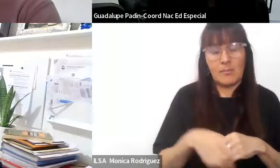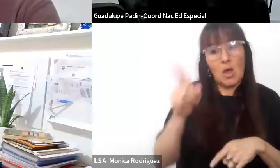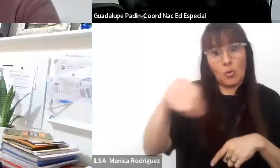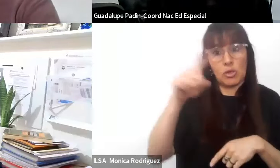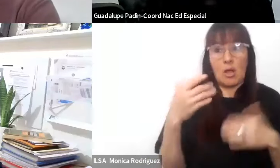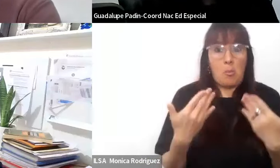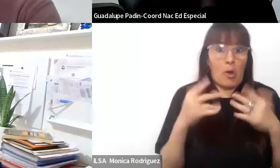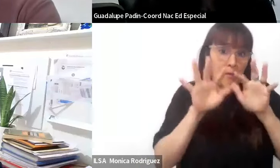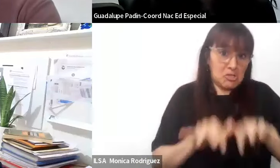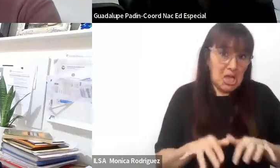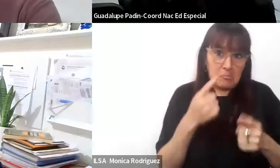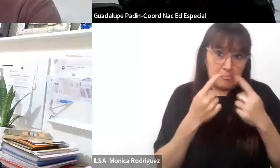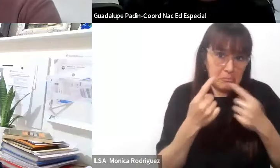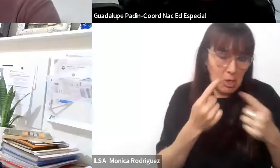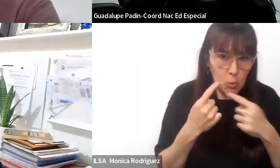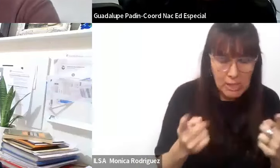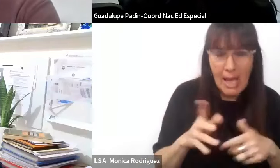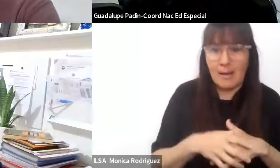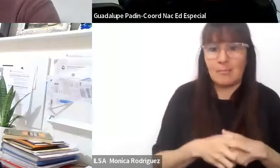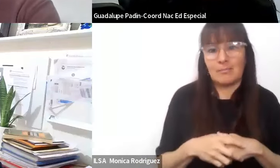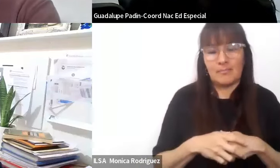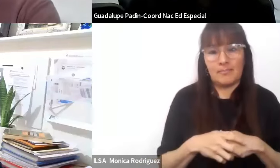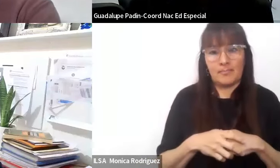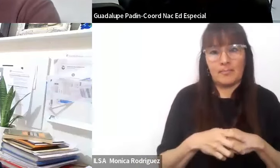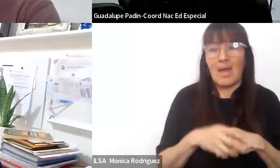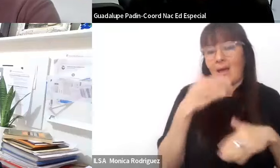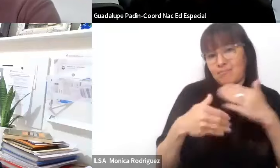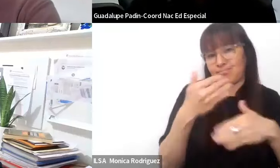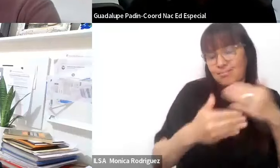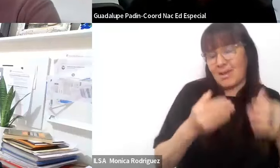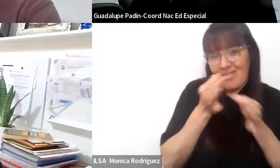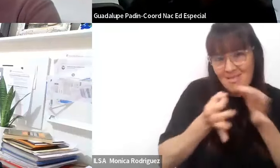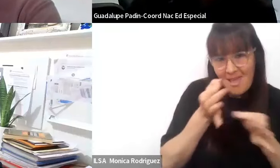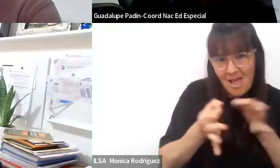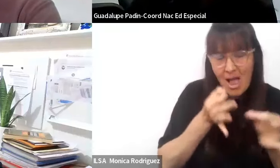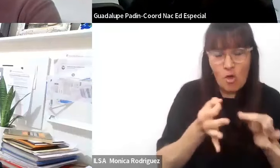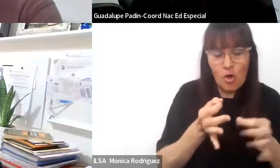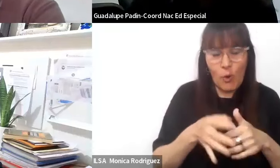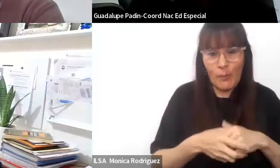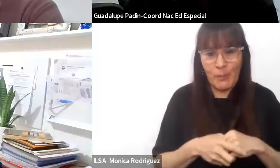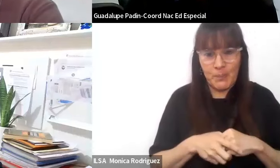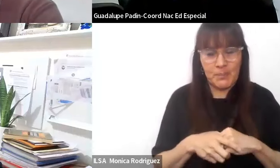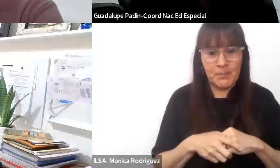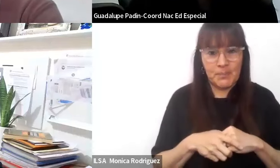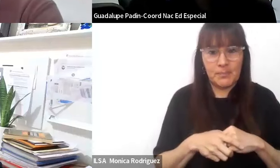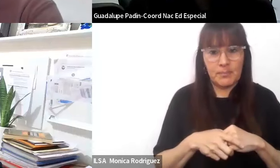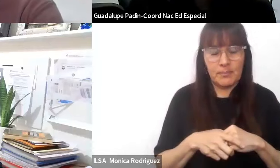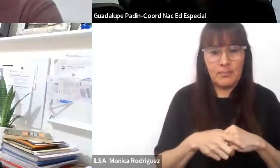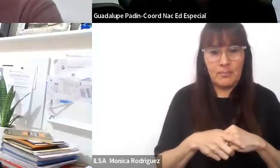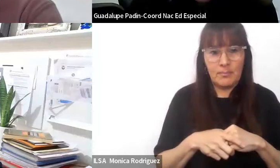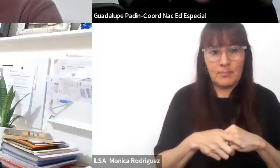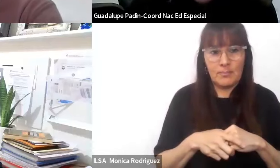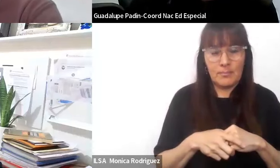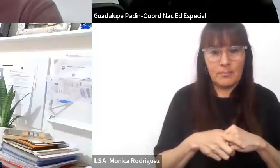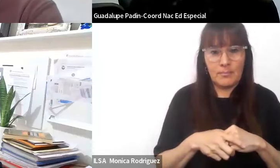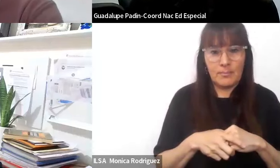comentando por el chat para enriquecer aún más el diálogo y situar algunas de las cuestiones que ellos nos puedan